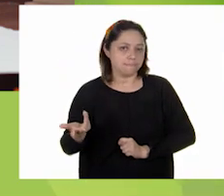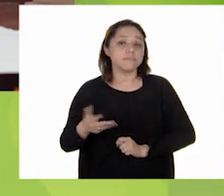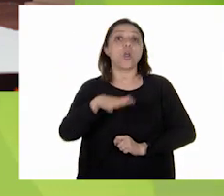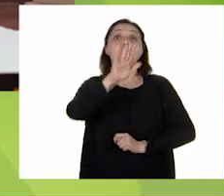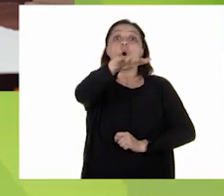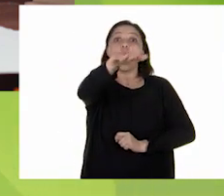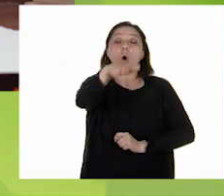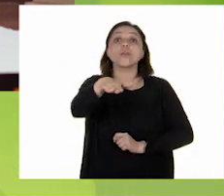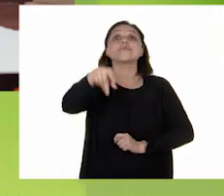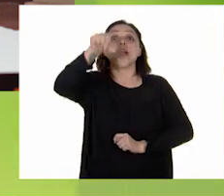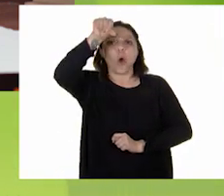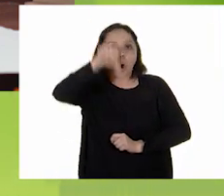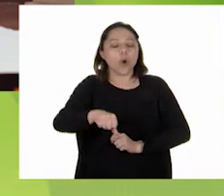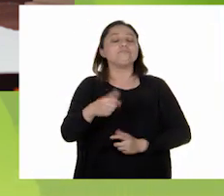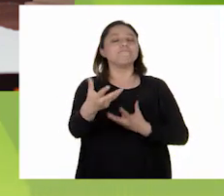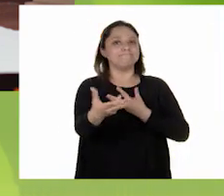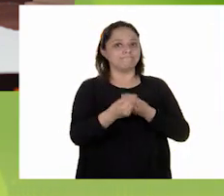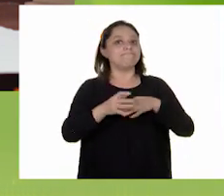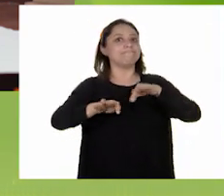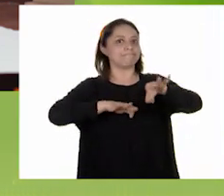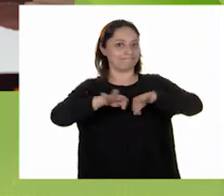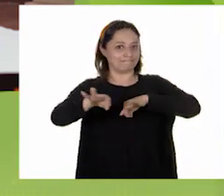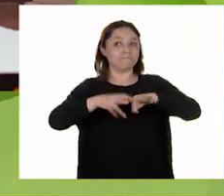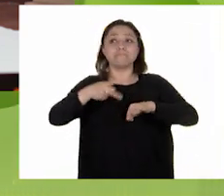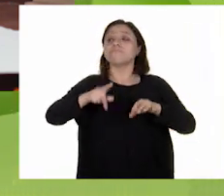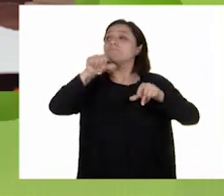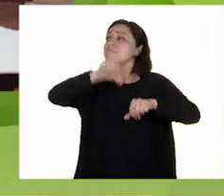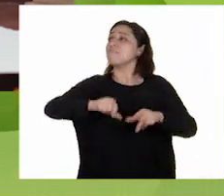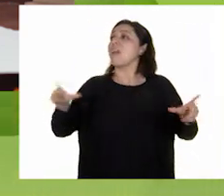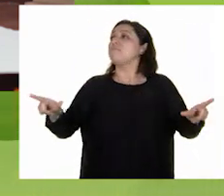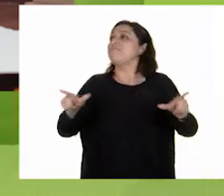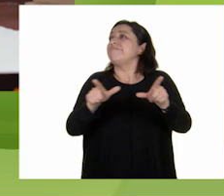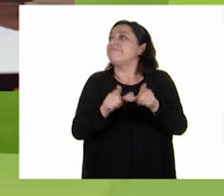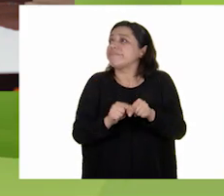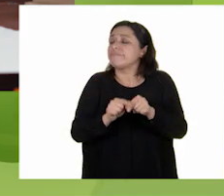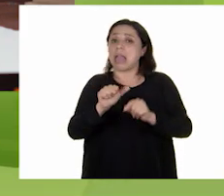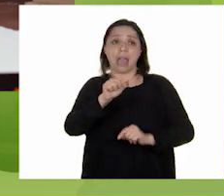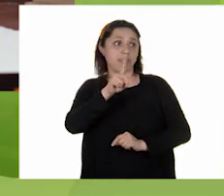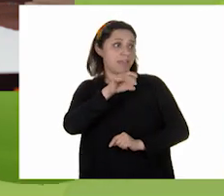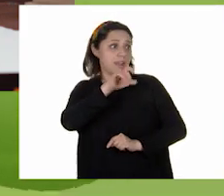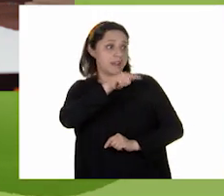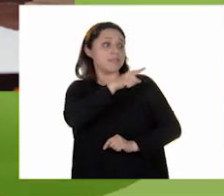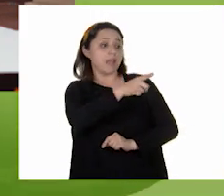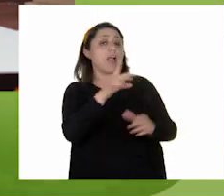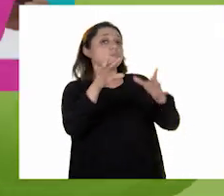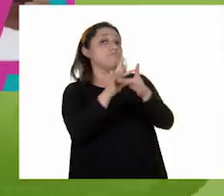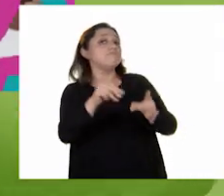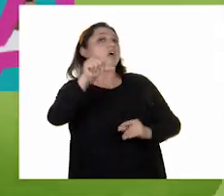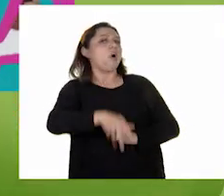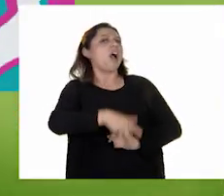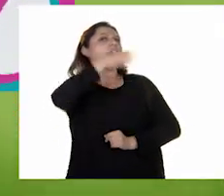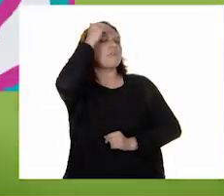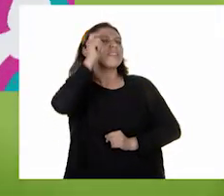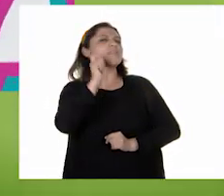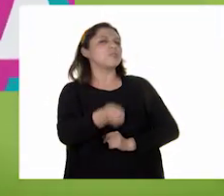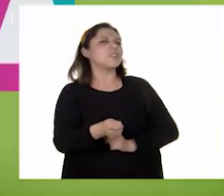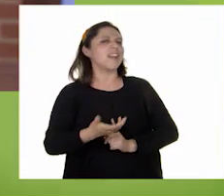hoy hicimos un gran trabajo, pero el programa ya terminó. Adelita les dirá qué fue lo que aprendimos hoy.